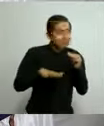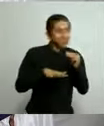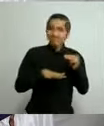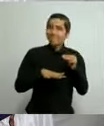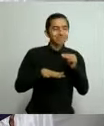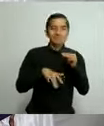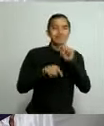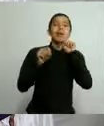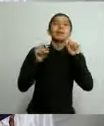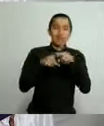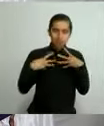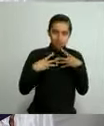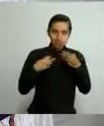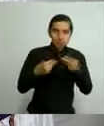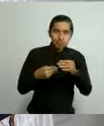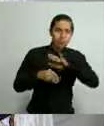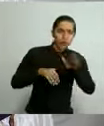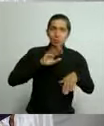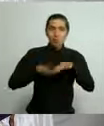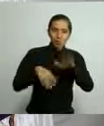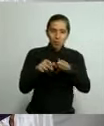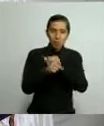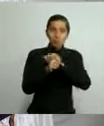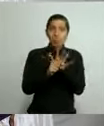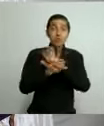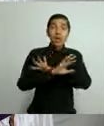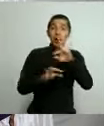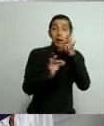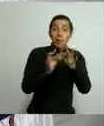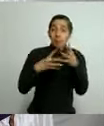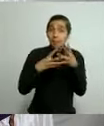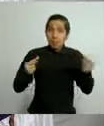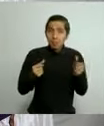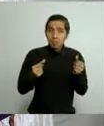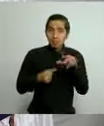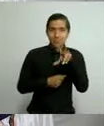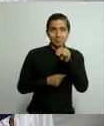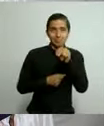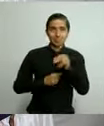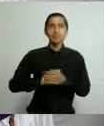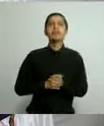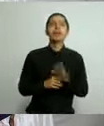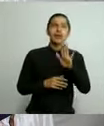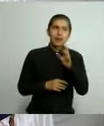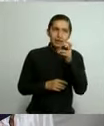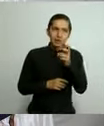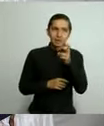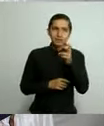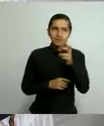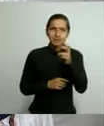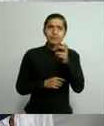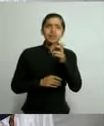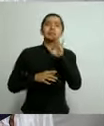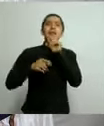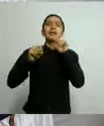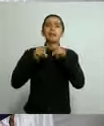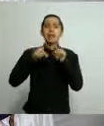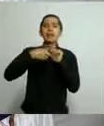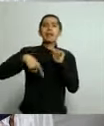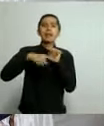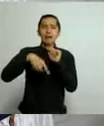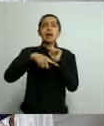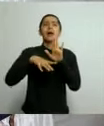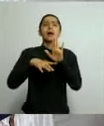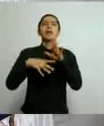y las muertes por COVID-19 hayan desaparecido. Estamos conscientes del riesgo de contagio